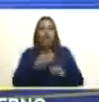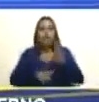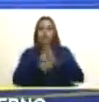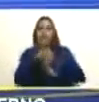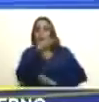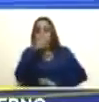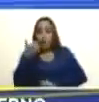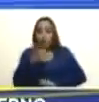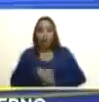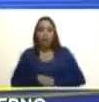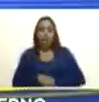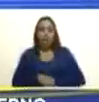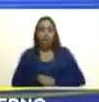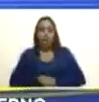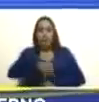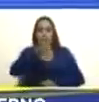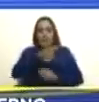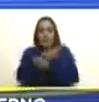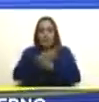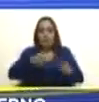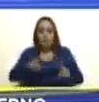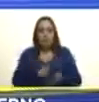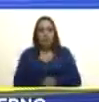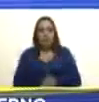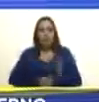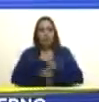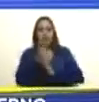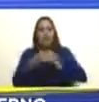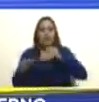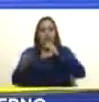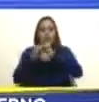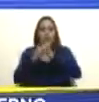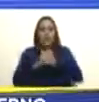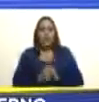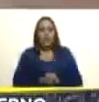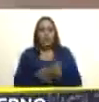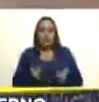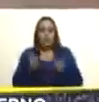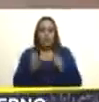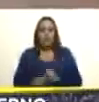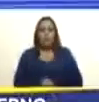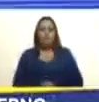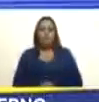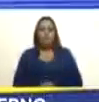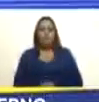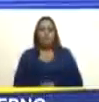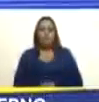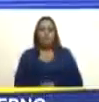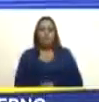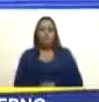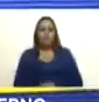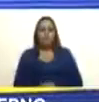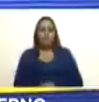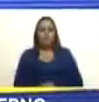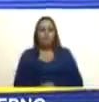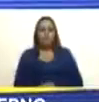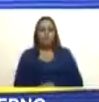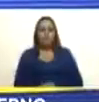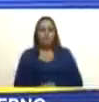eficiente más democrática más igualitaria posible artículo